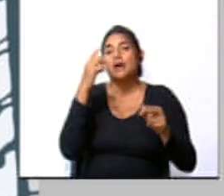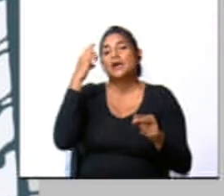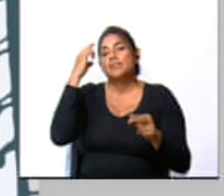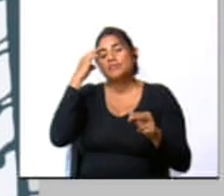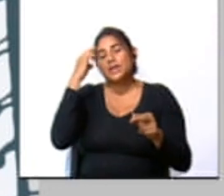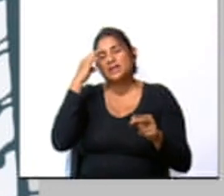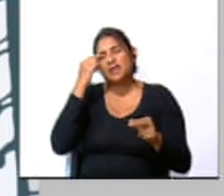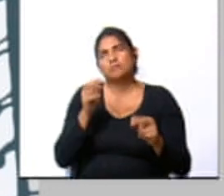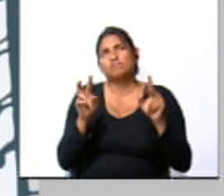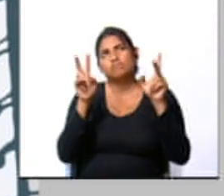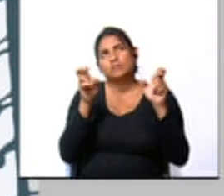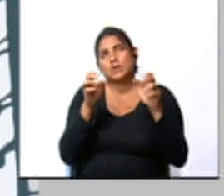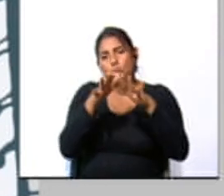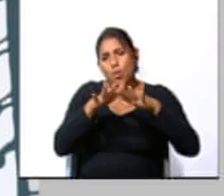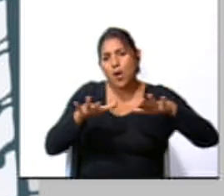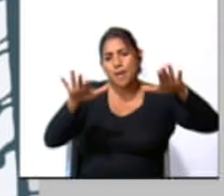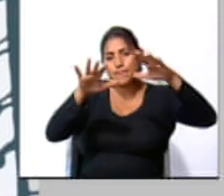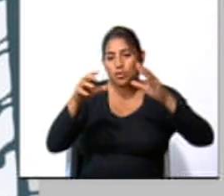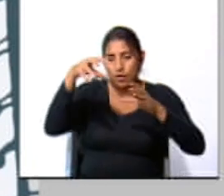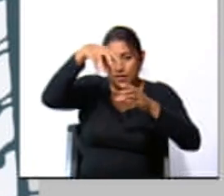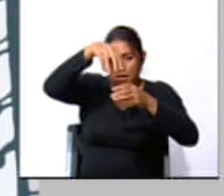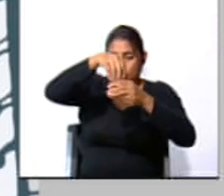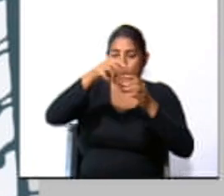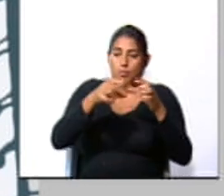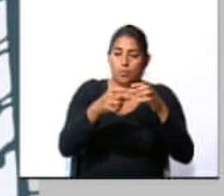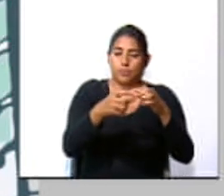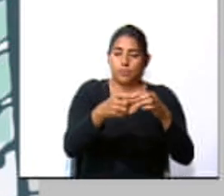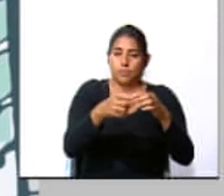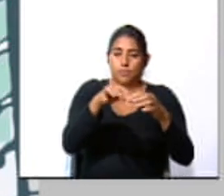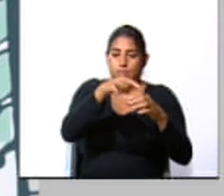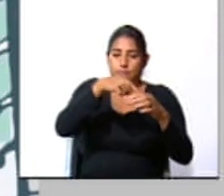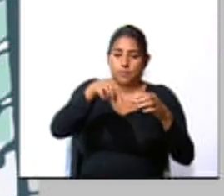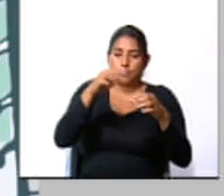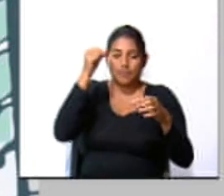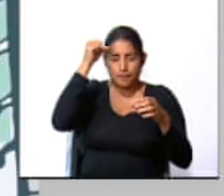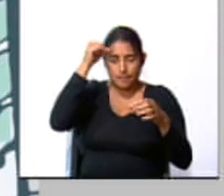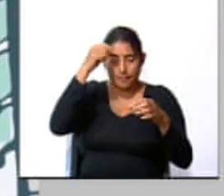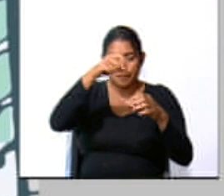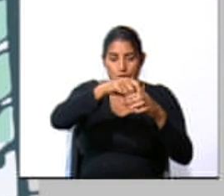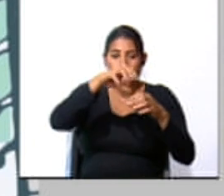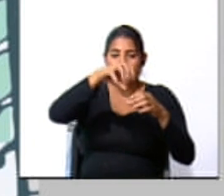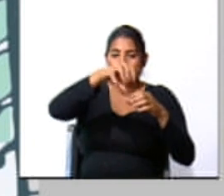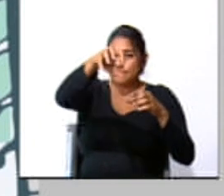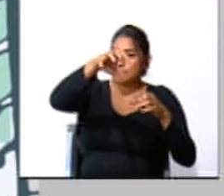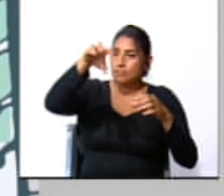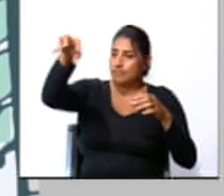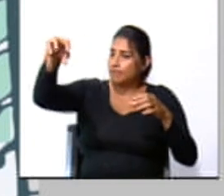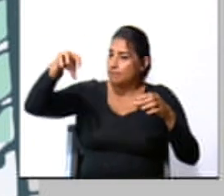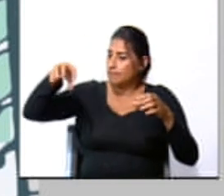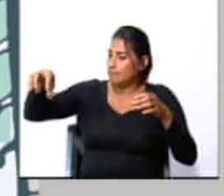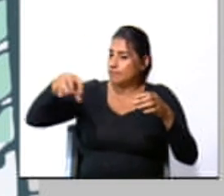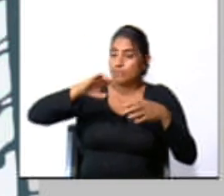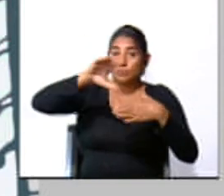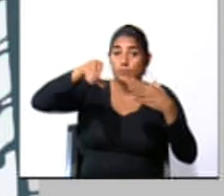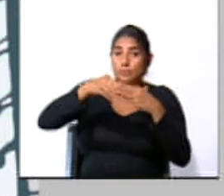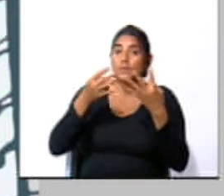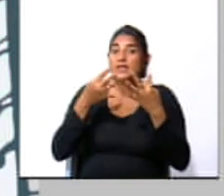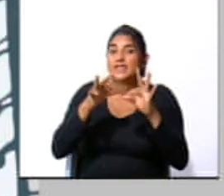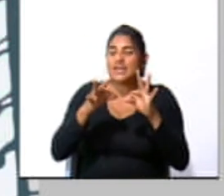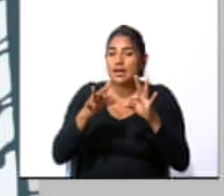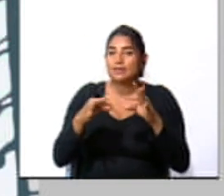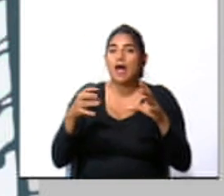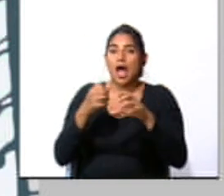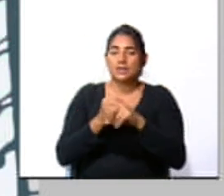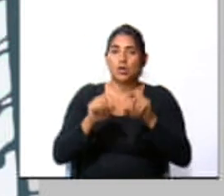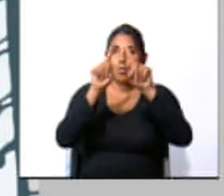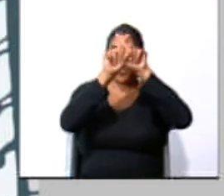cada gran tema tiene un espacio en la hoja, por lo que mantén eso en mente al componer el mapa. Recuerda que todo esto se trata de componer